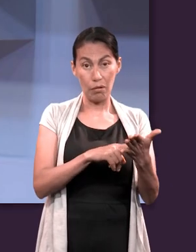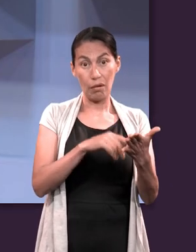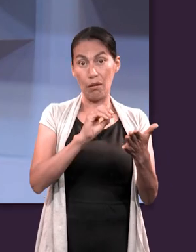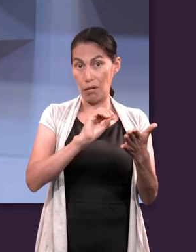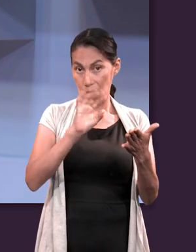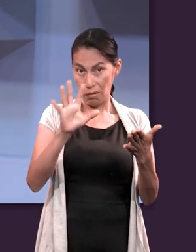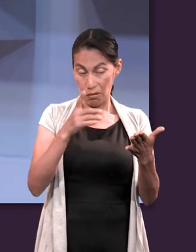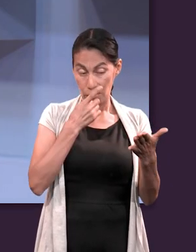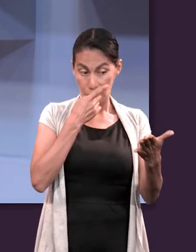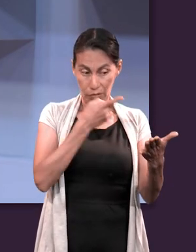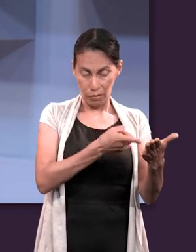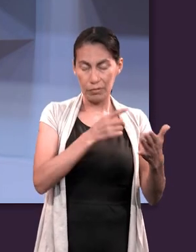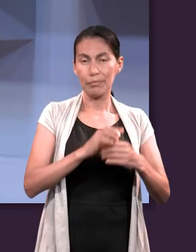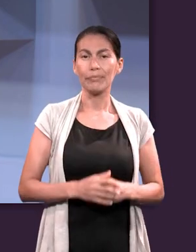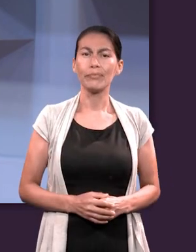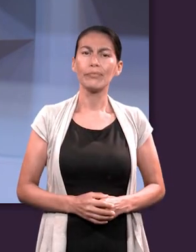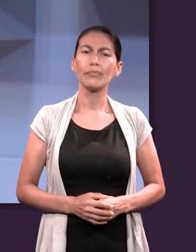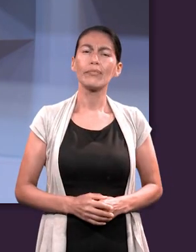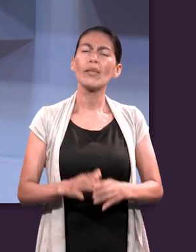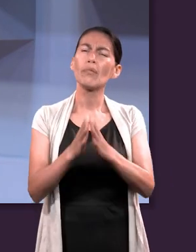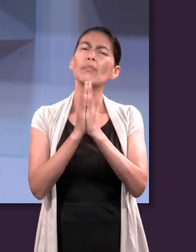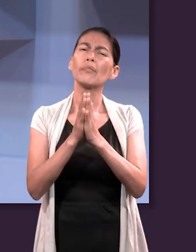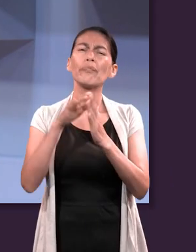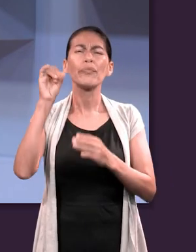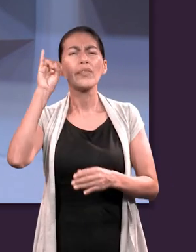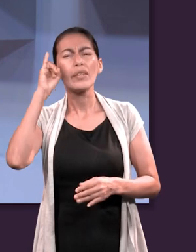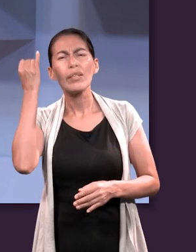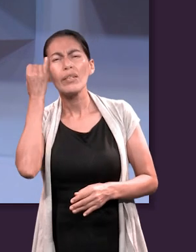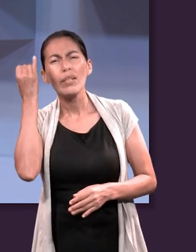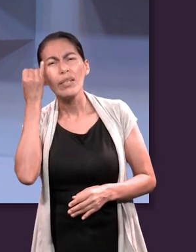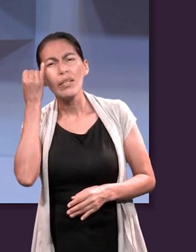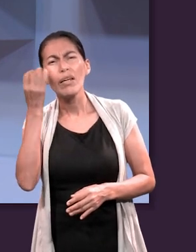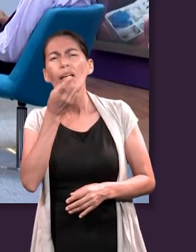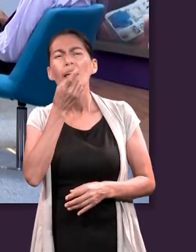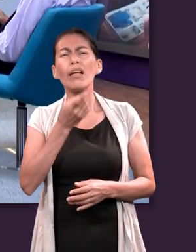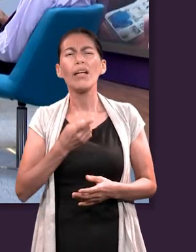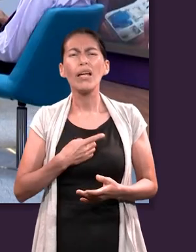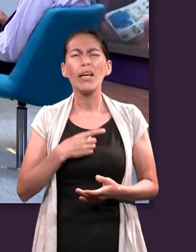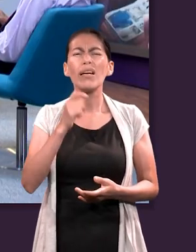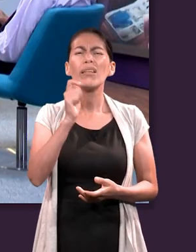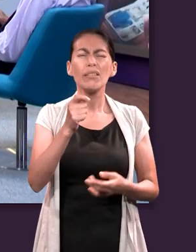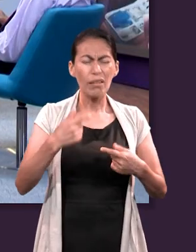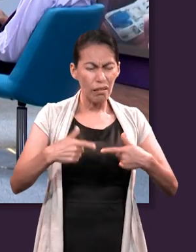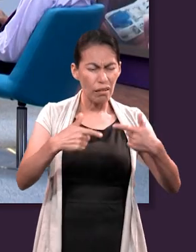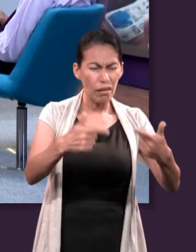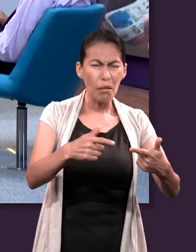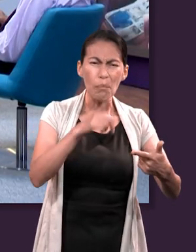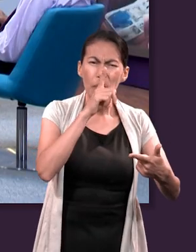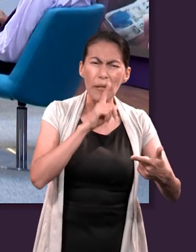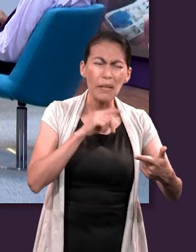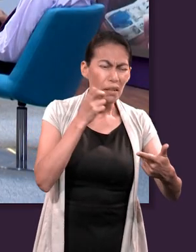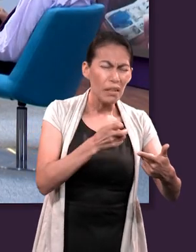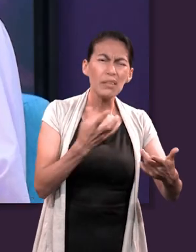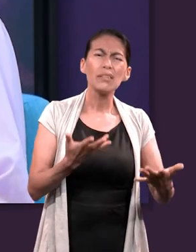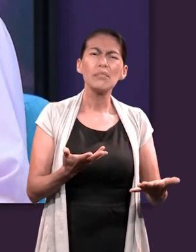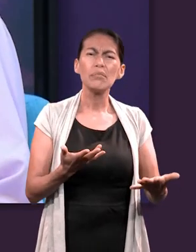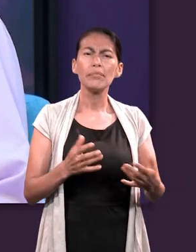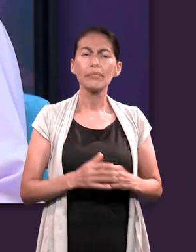gustaría, Isaí, si nos puedes decir qué implicaciones tiene hoy esa mentira.